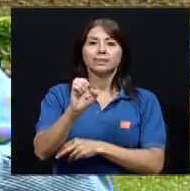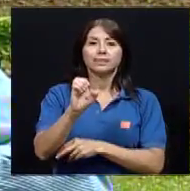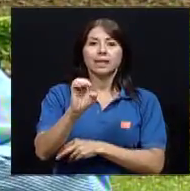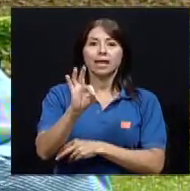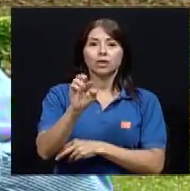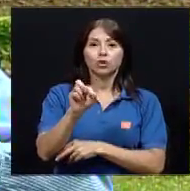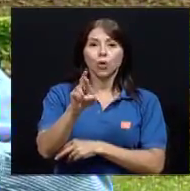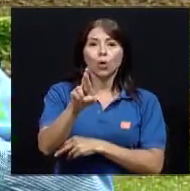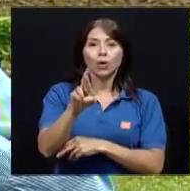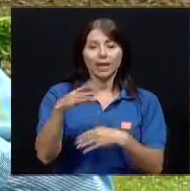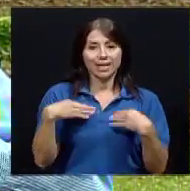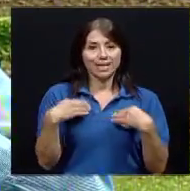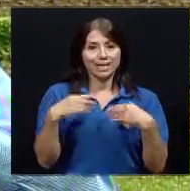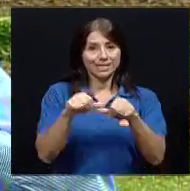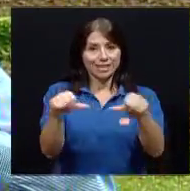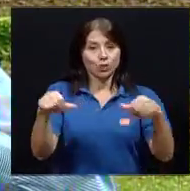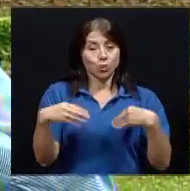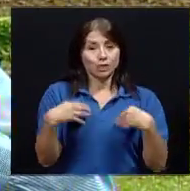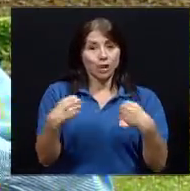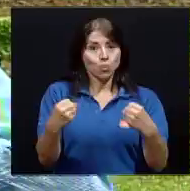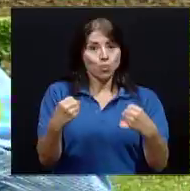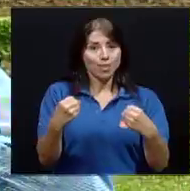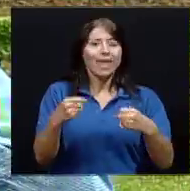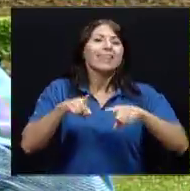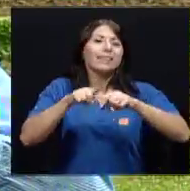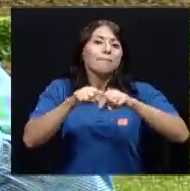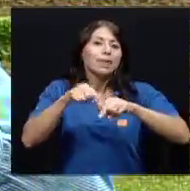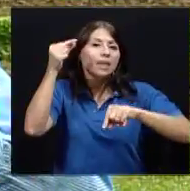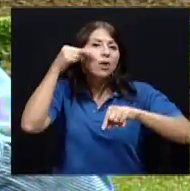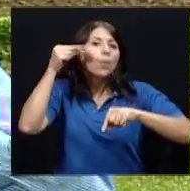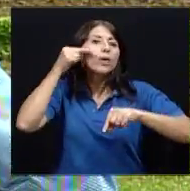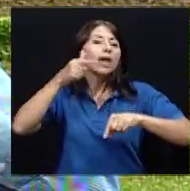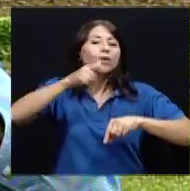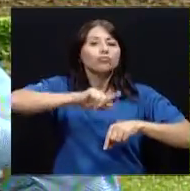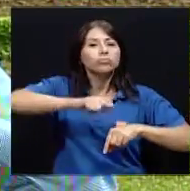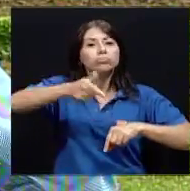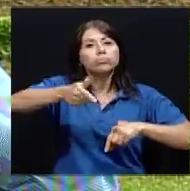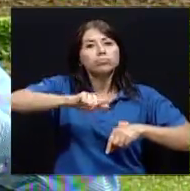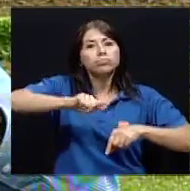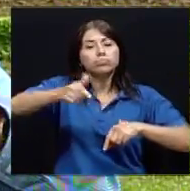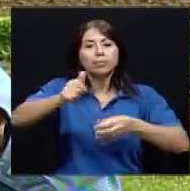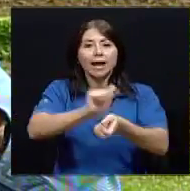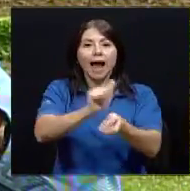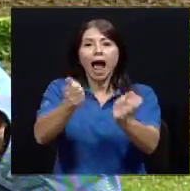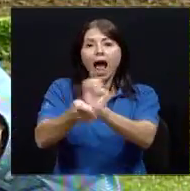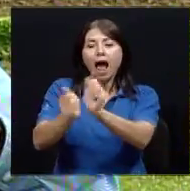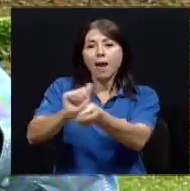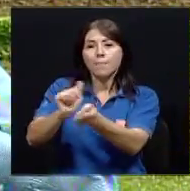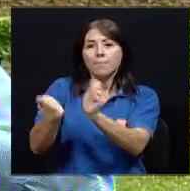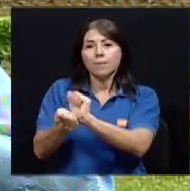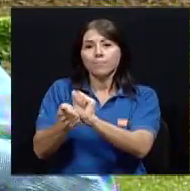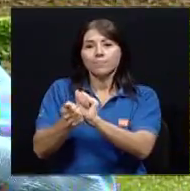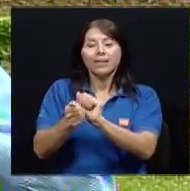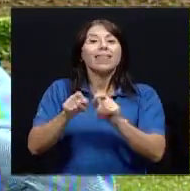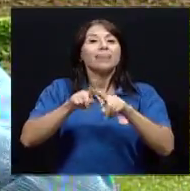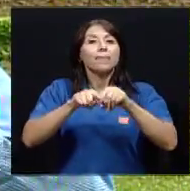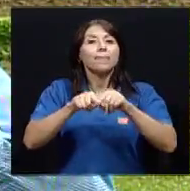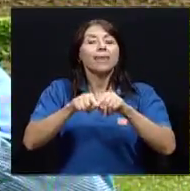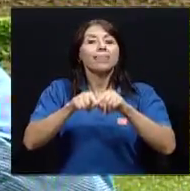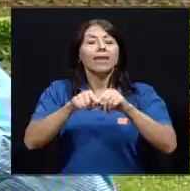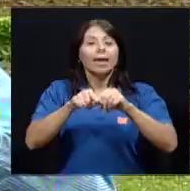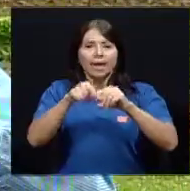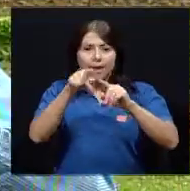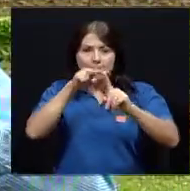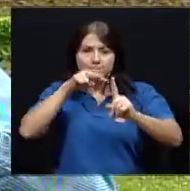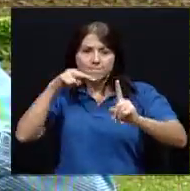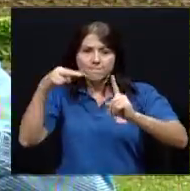gobierno, prácticamente, dependiendo de la visión que tenga el gobierno, así cambian el decreto que le da conformación, digámoslo así,